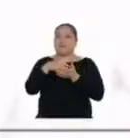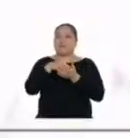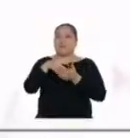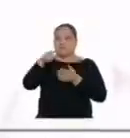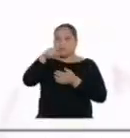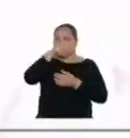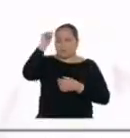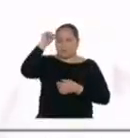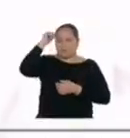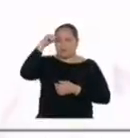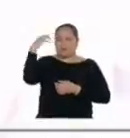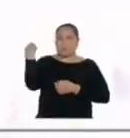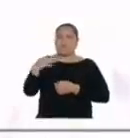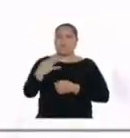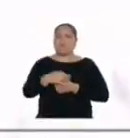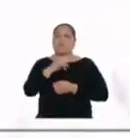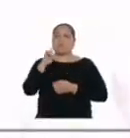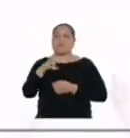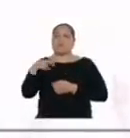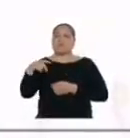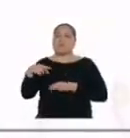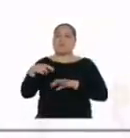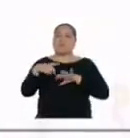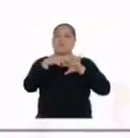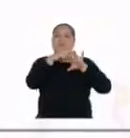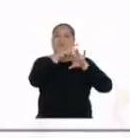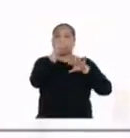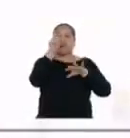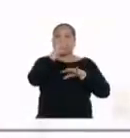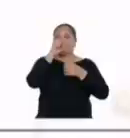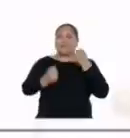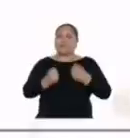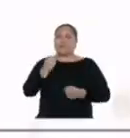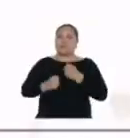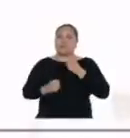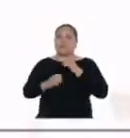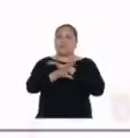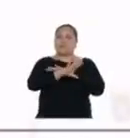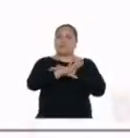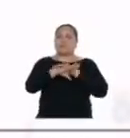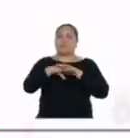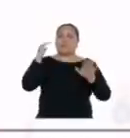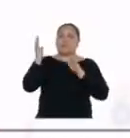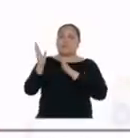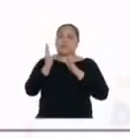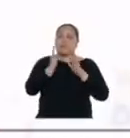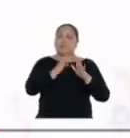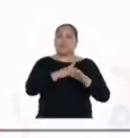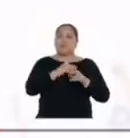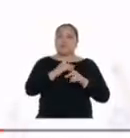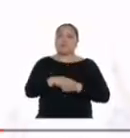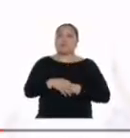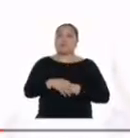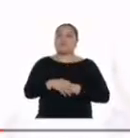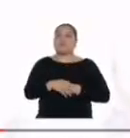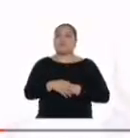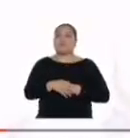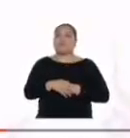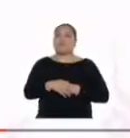recuerdan? Siempre usar las escaleras, no correr, salir de manera ordenada, etc.